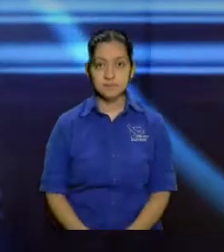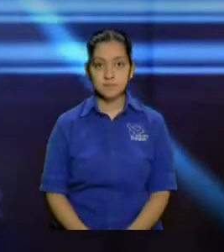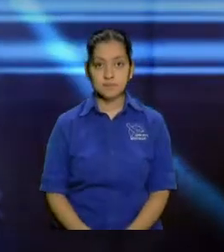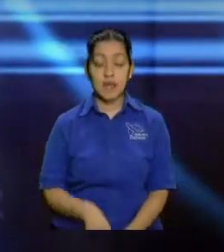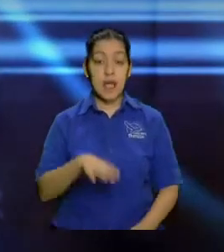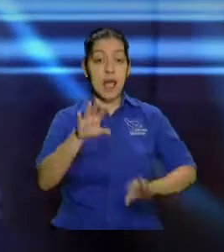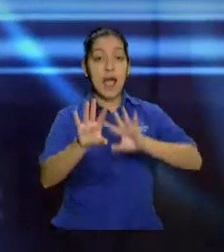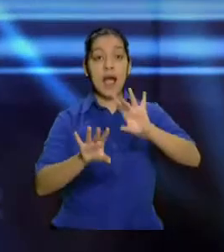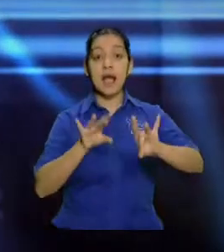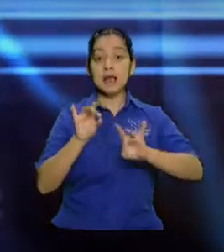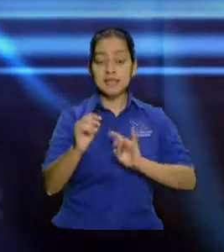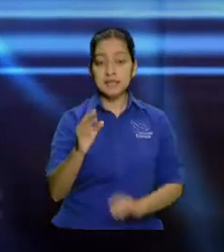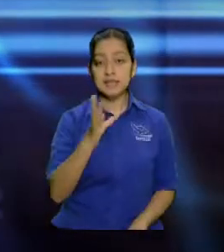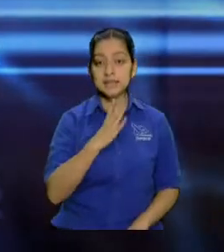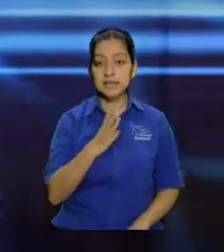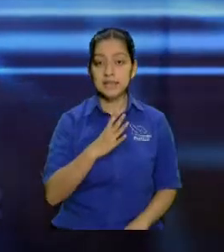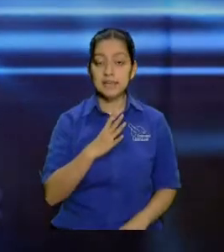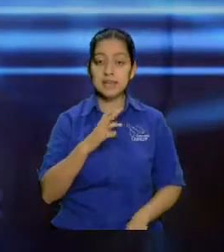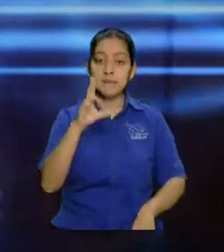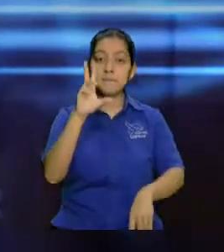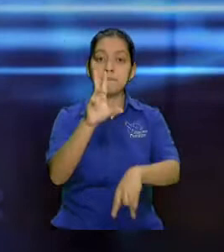alguien le tiene que dar permiso